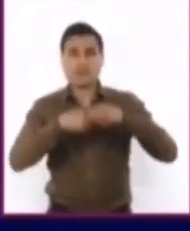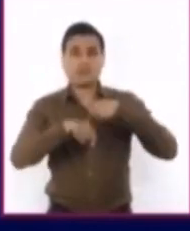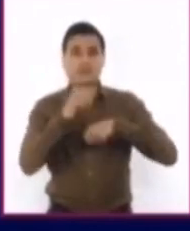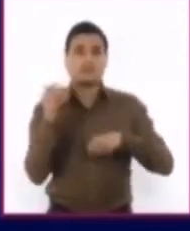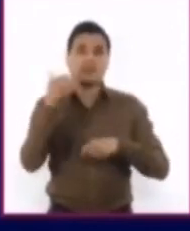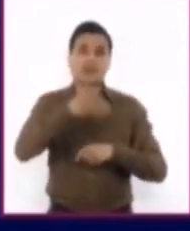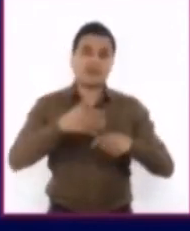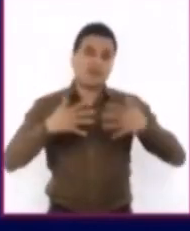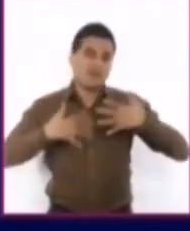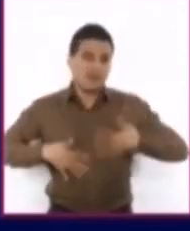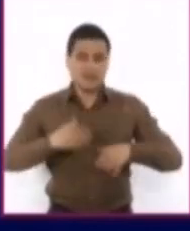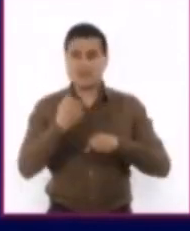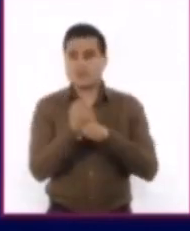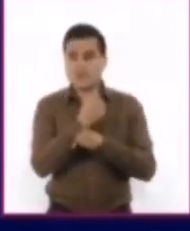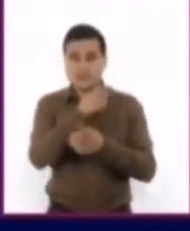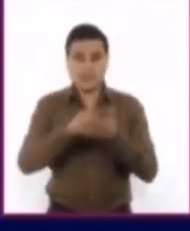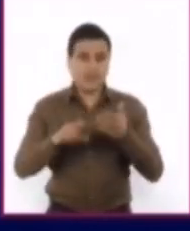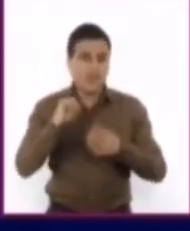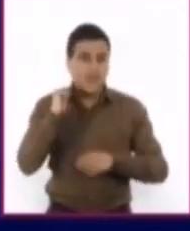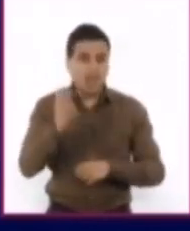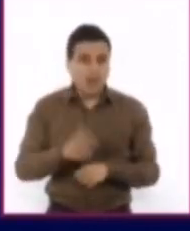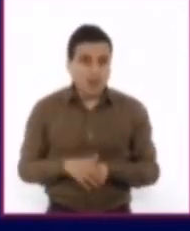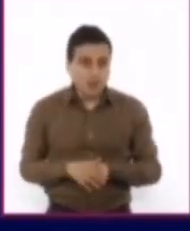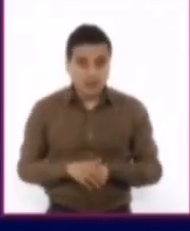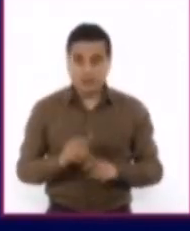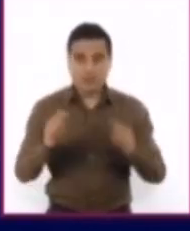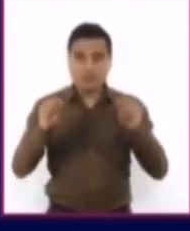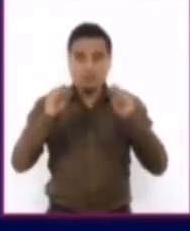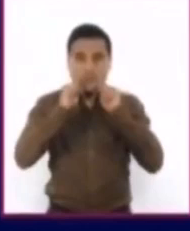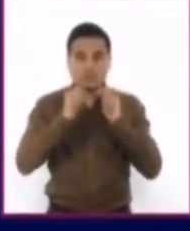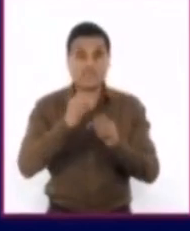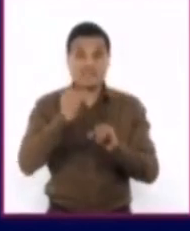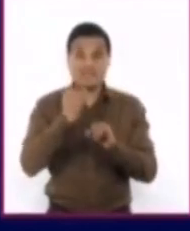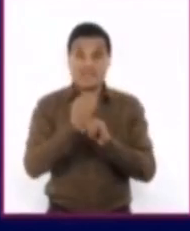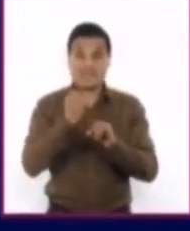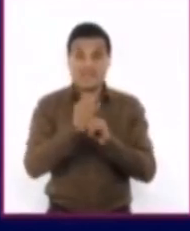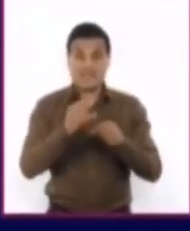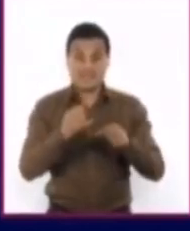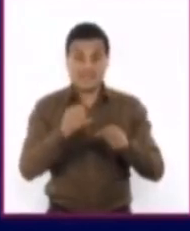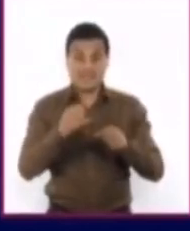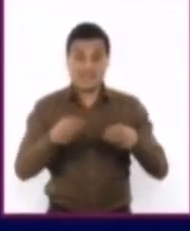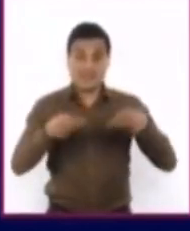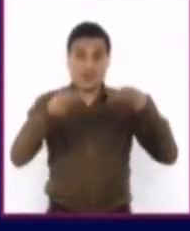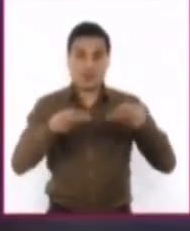comprarnos algo físicamente, el comercio electrónico ya evolucionó en México.